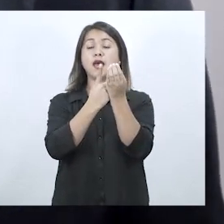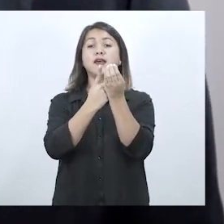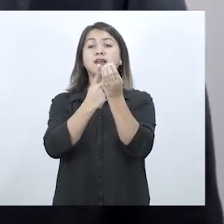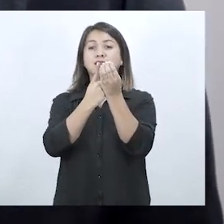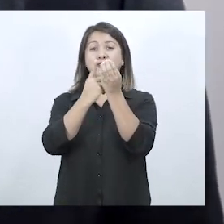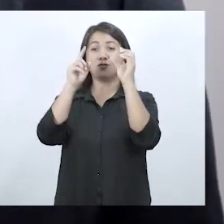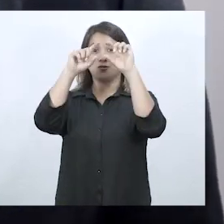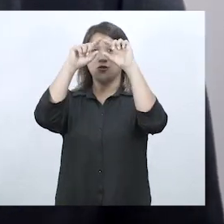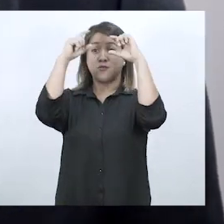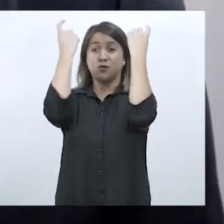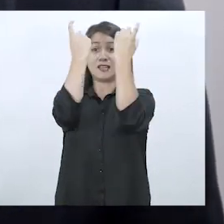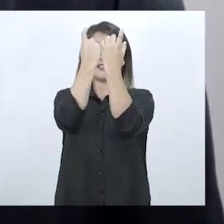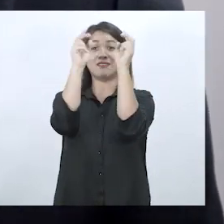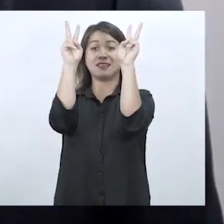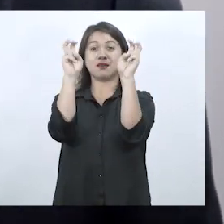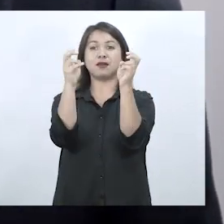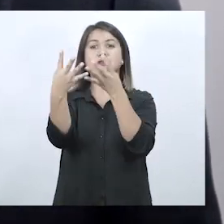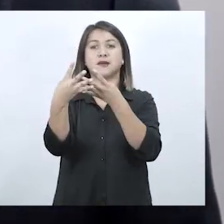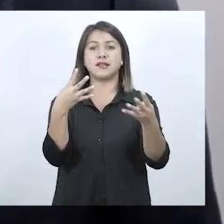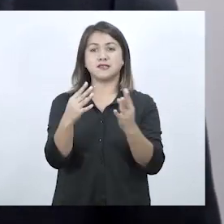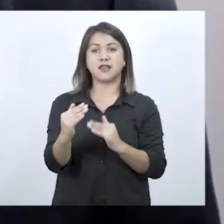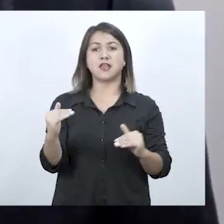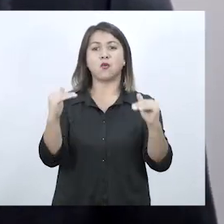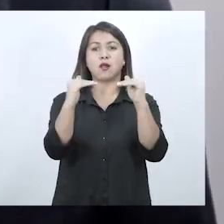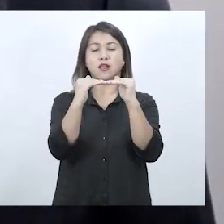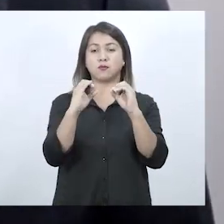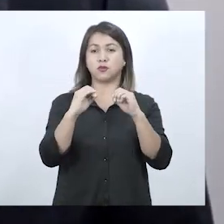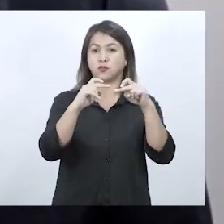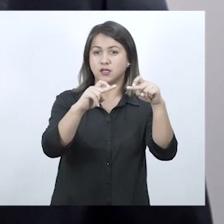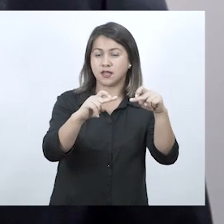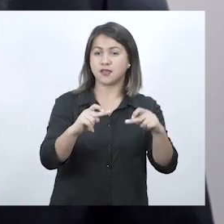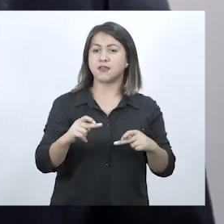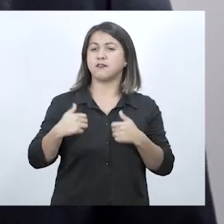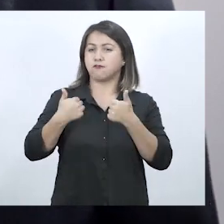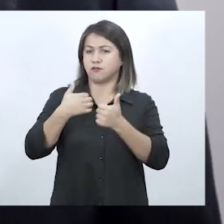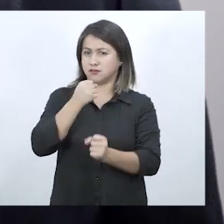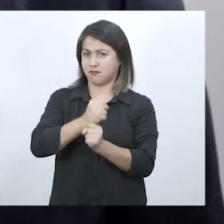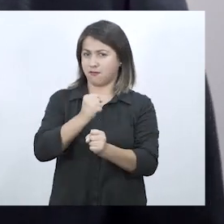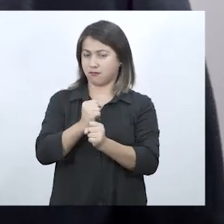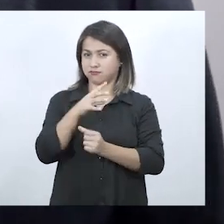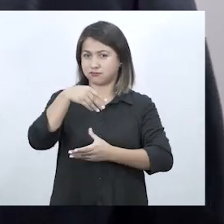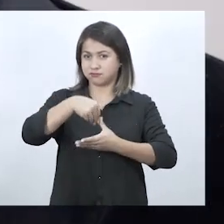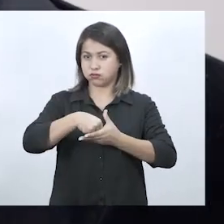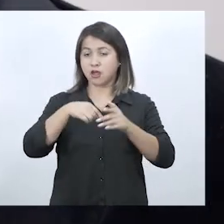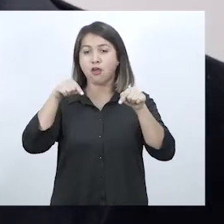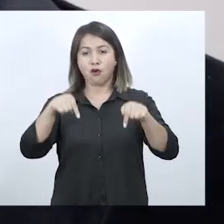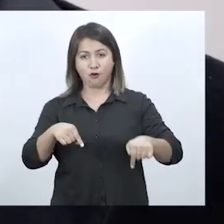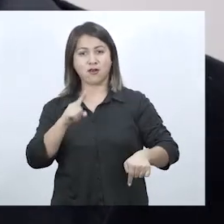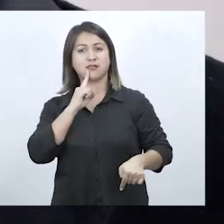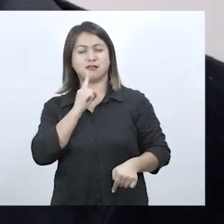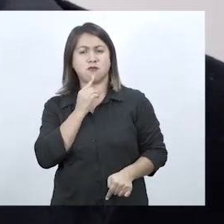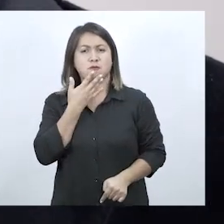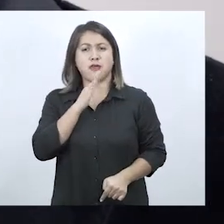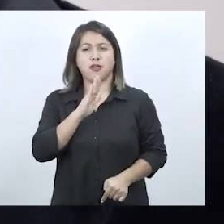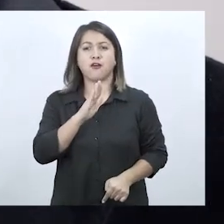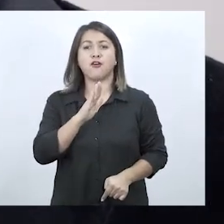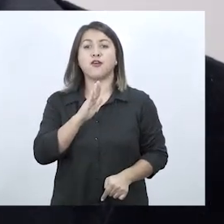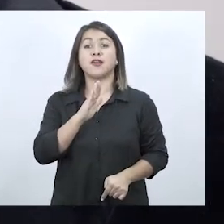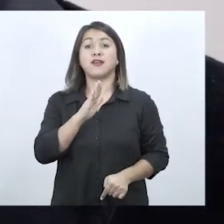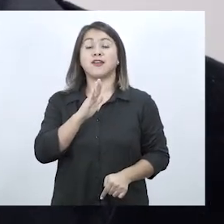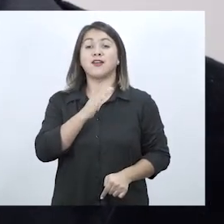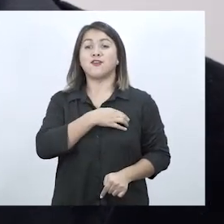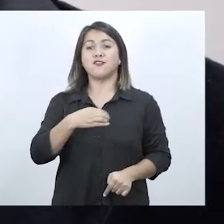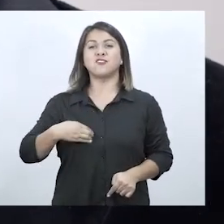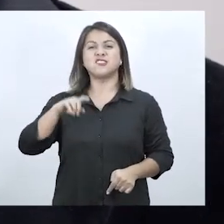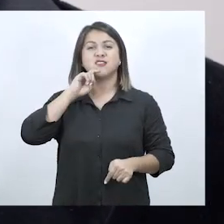corporativa de transparencia, igualdad de oportunidades y de buenas prácticas. Hoy tenemos un mejor